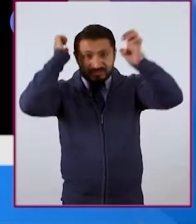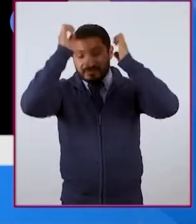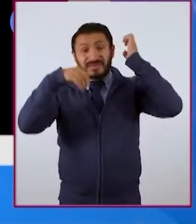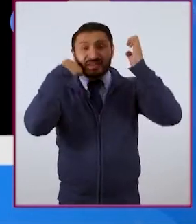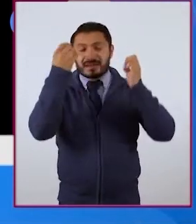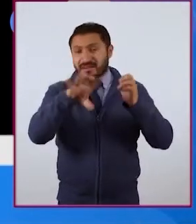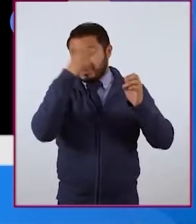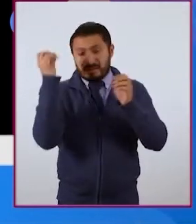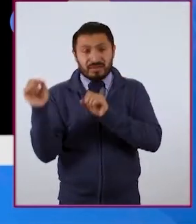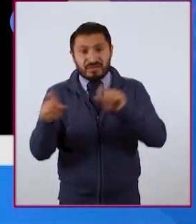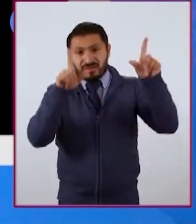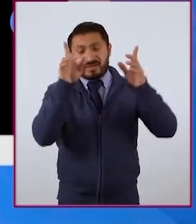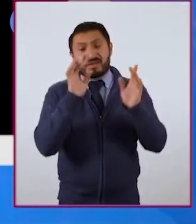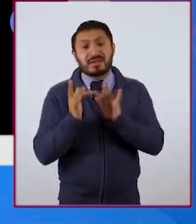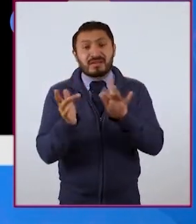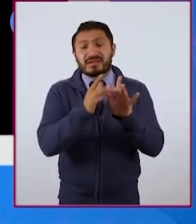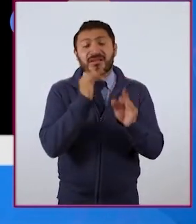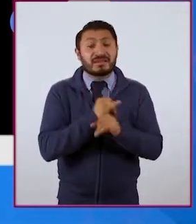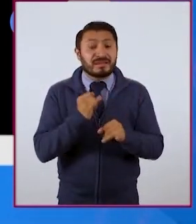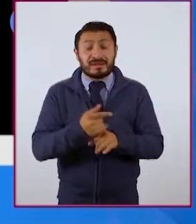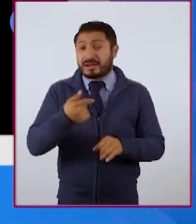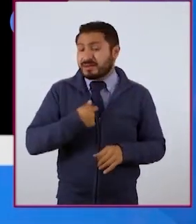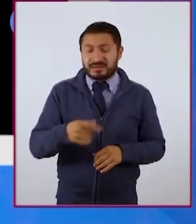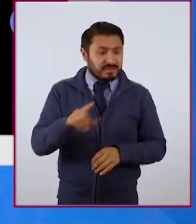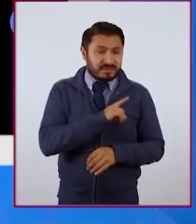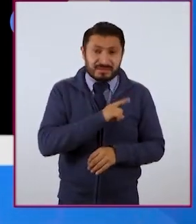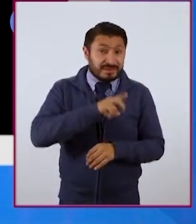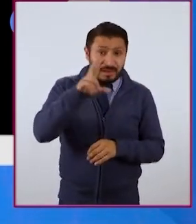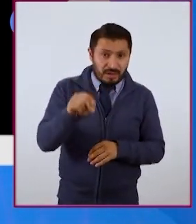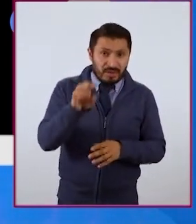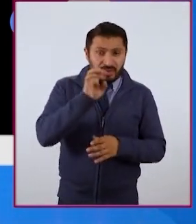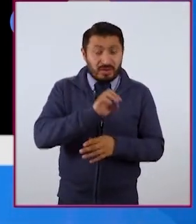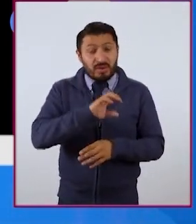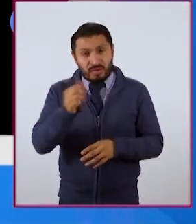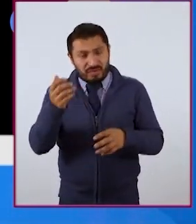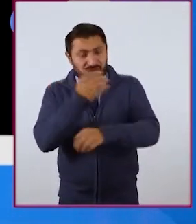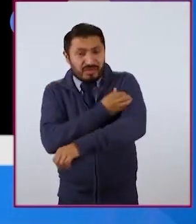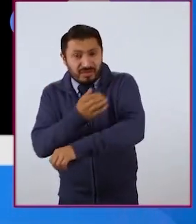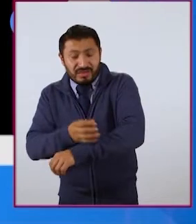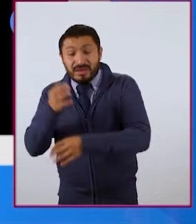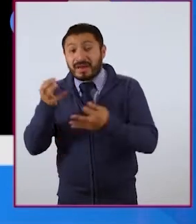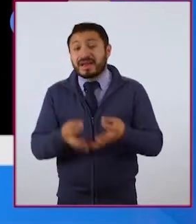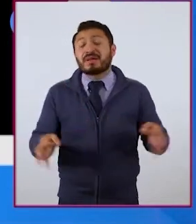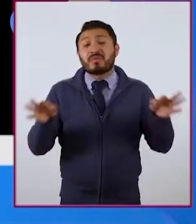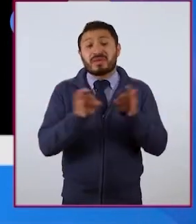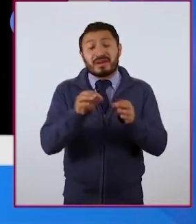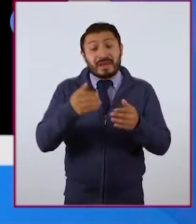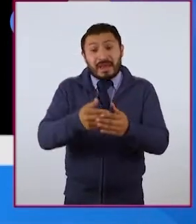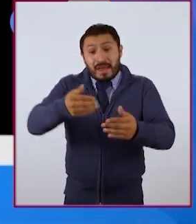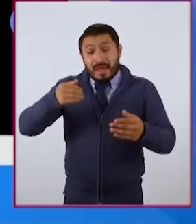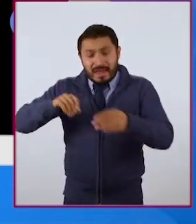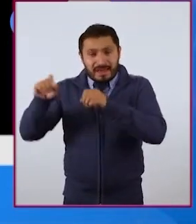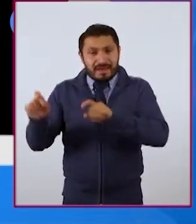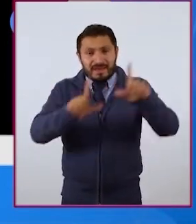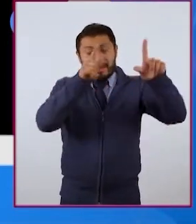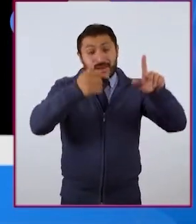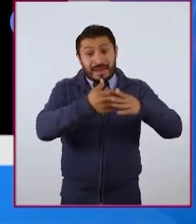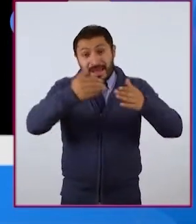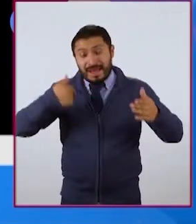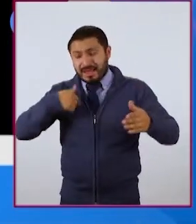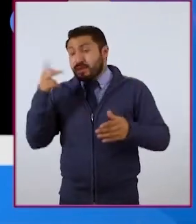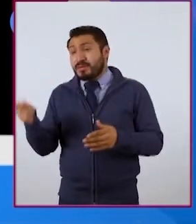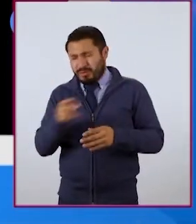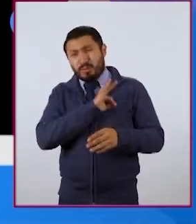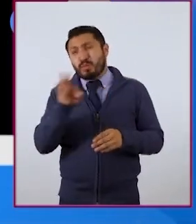unas fotos a una red social y yo no salgo sola, salgo con otras personas, es importante que yo antes de subirla pregunte, ¿no?